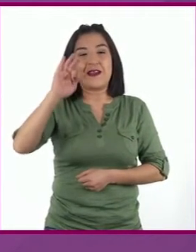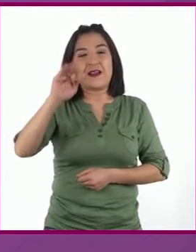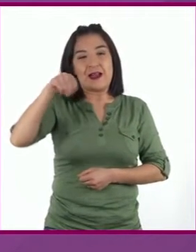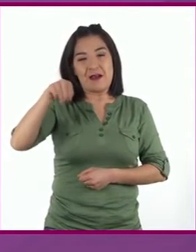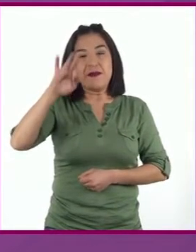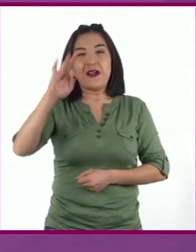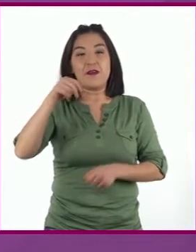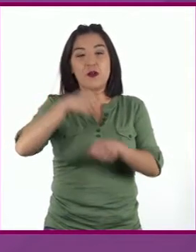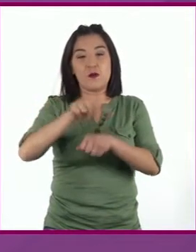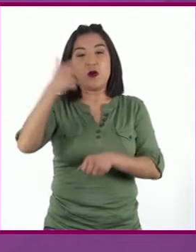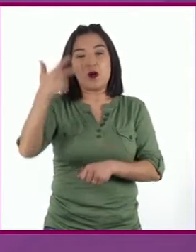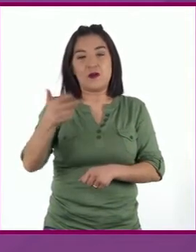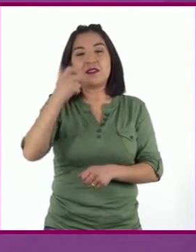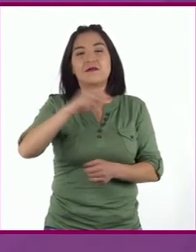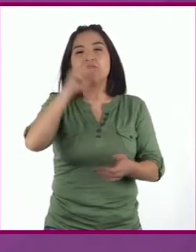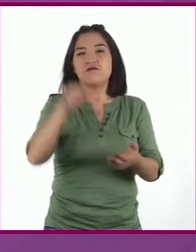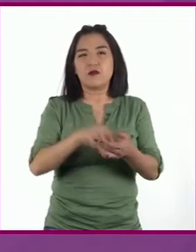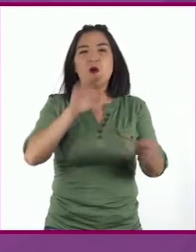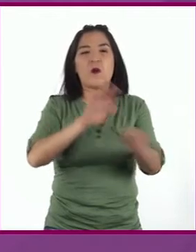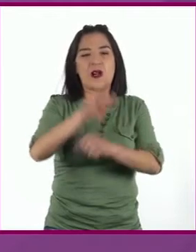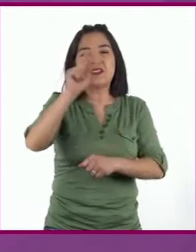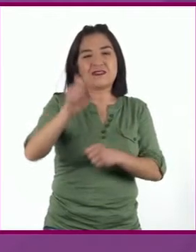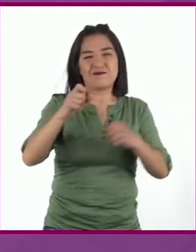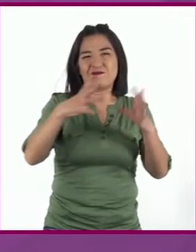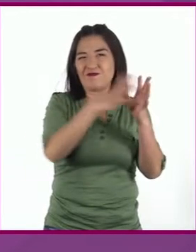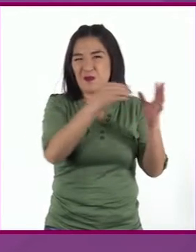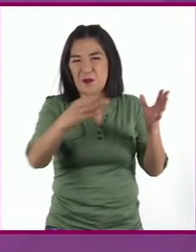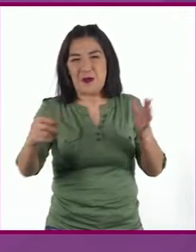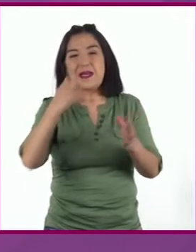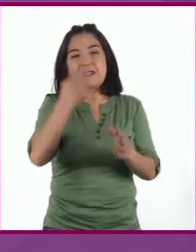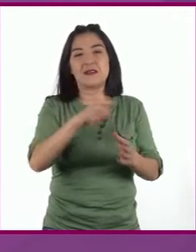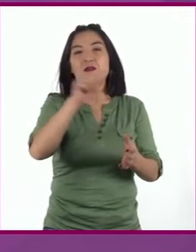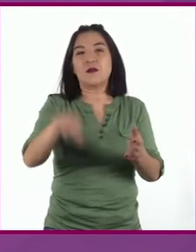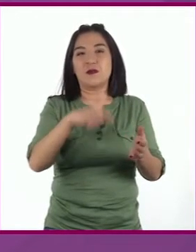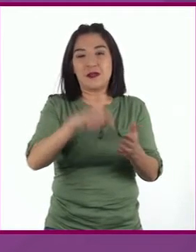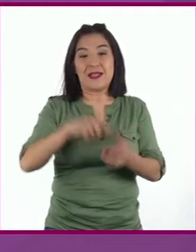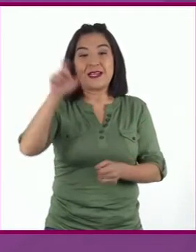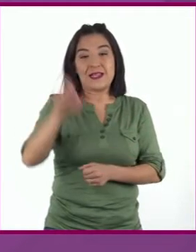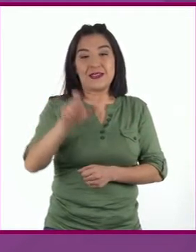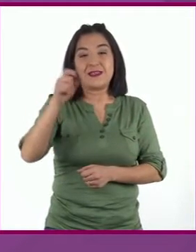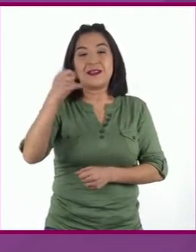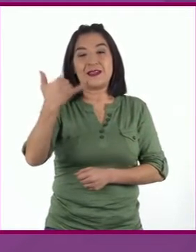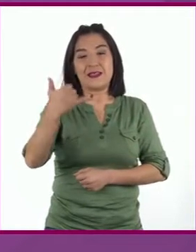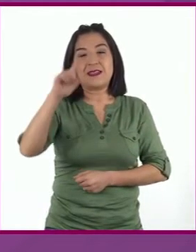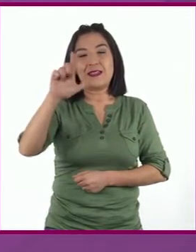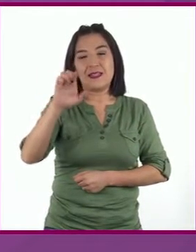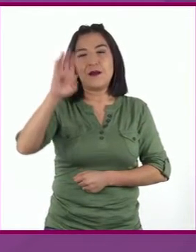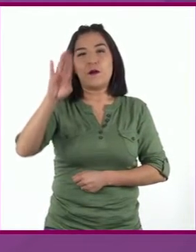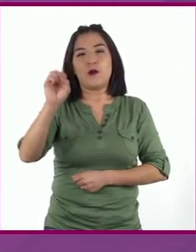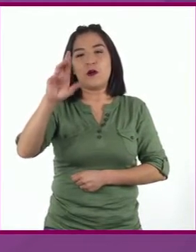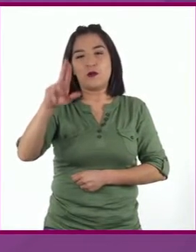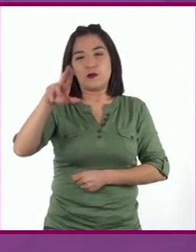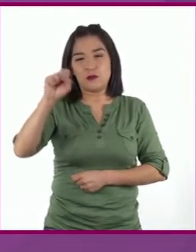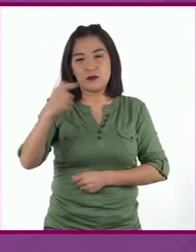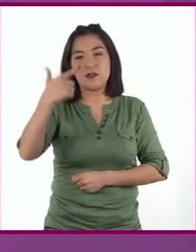determinación de la situación de una plaga en un área, Gileborus glabratus se considera una plaga